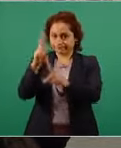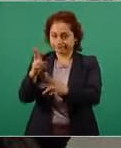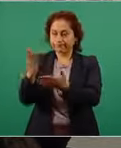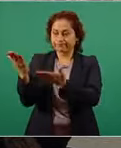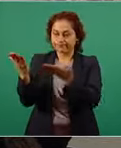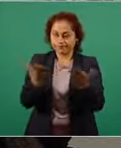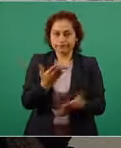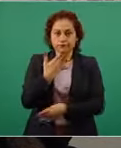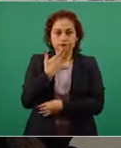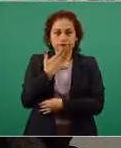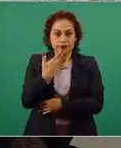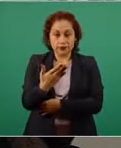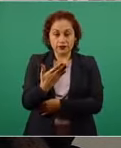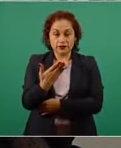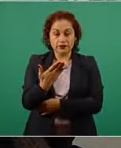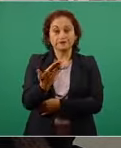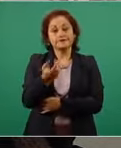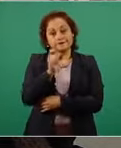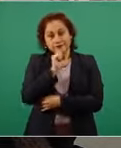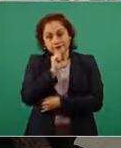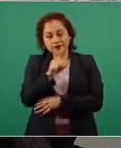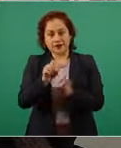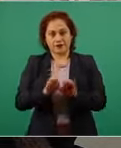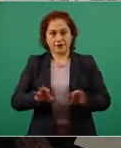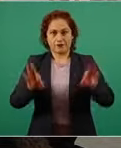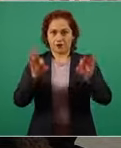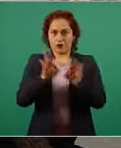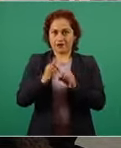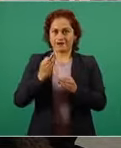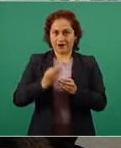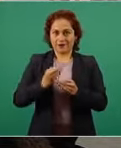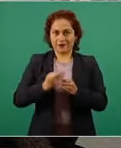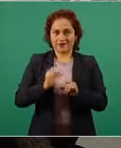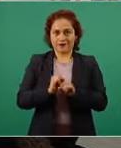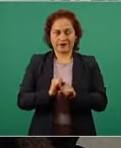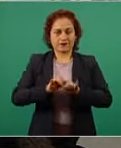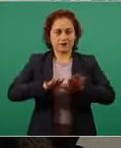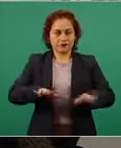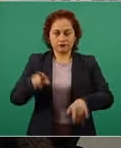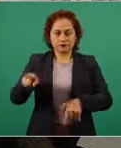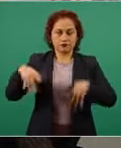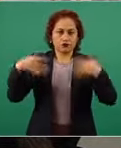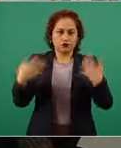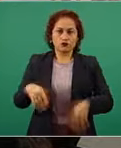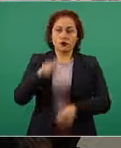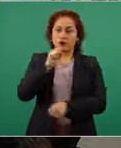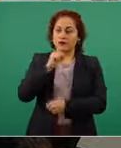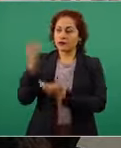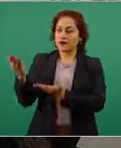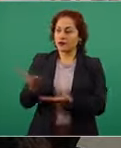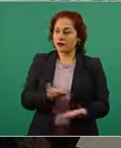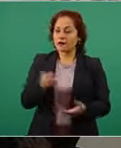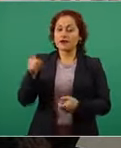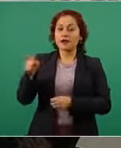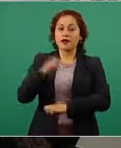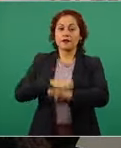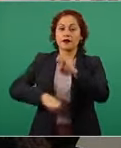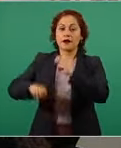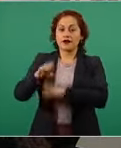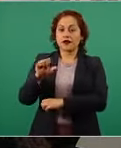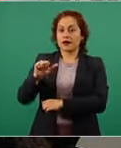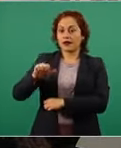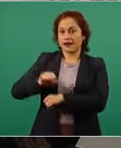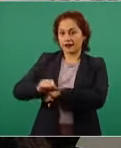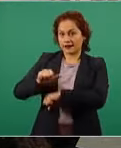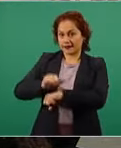Además, tiene mucho que ver con lo que voy a informar ahora. También dar la más cordial bienvenida al canciller argentino, a nuestro amigo Felipe